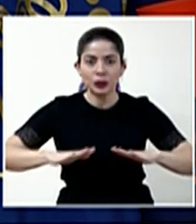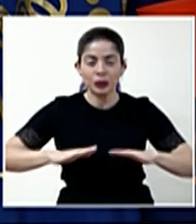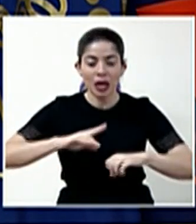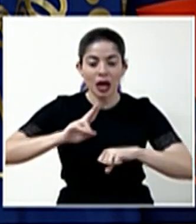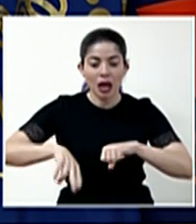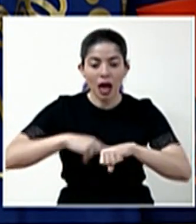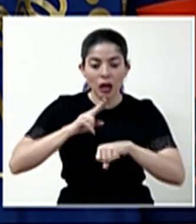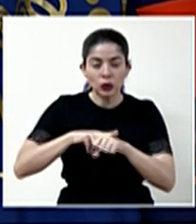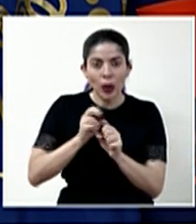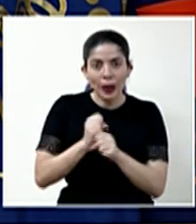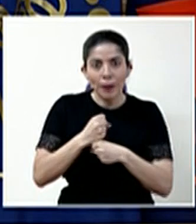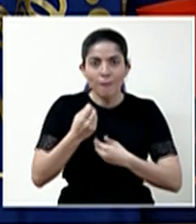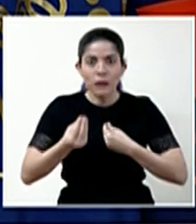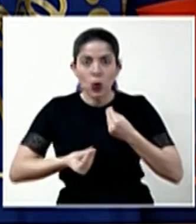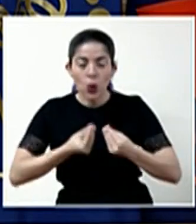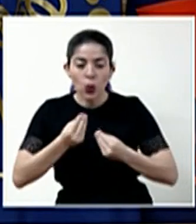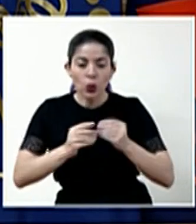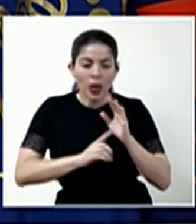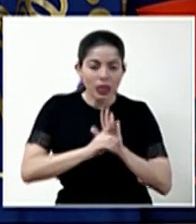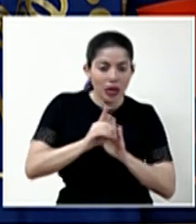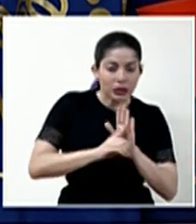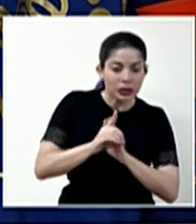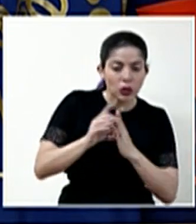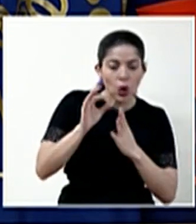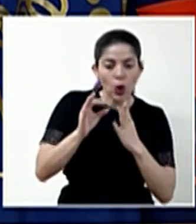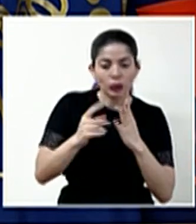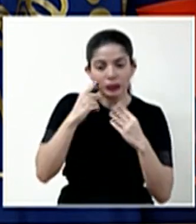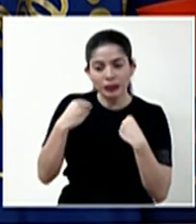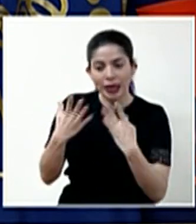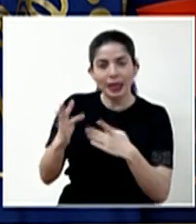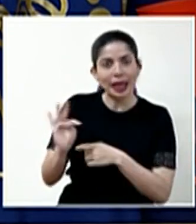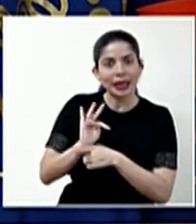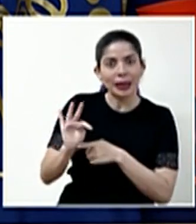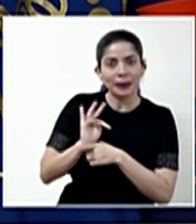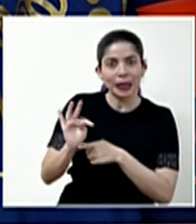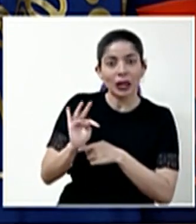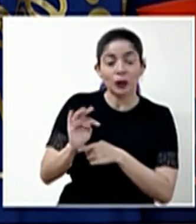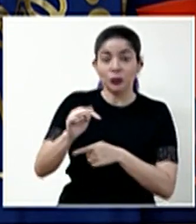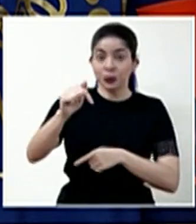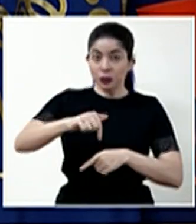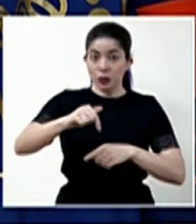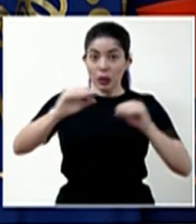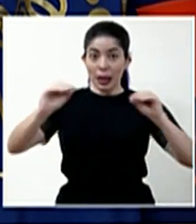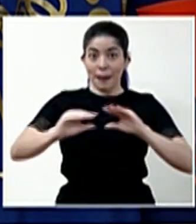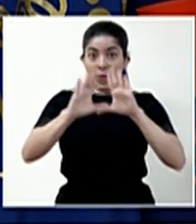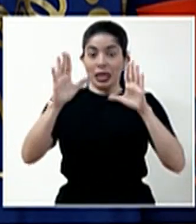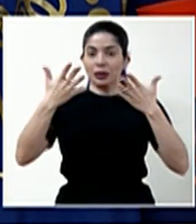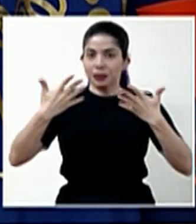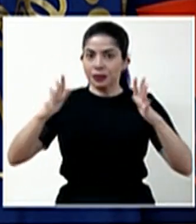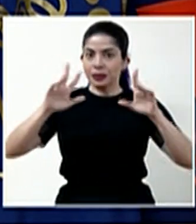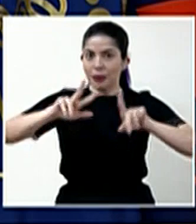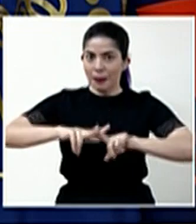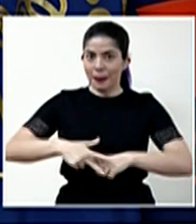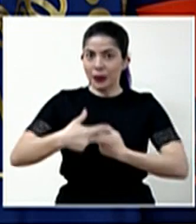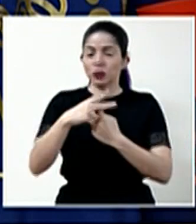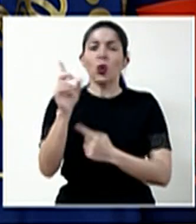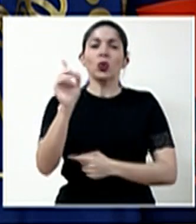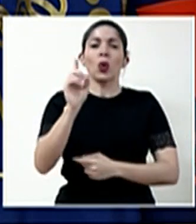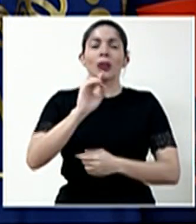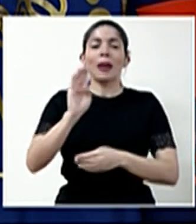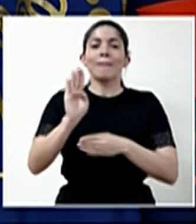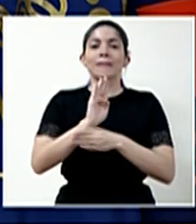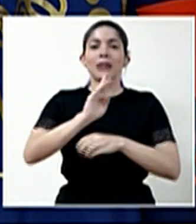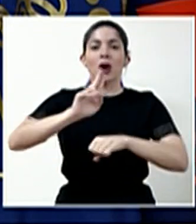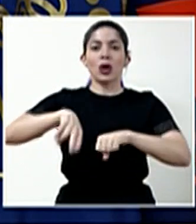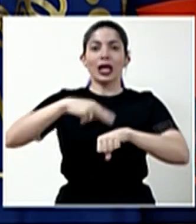nacional para estas opciones terapéuticas. Esta mañana se inició en el Banco Nacional